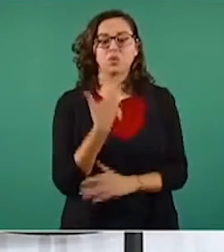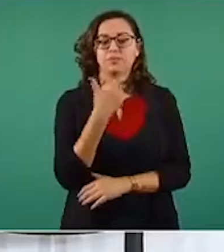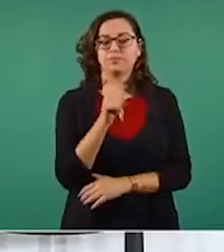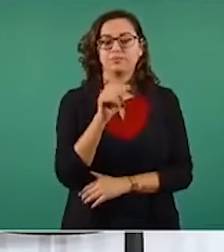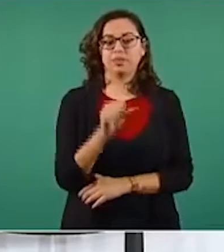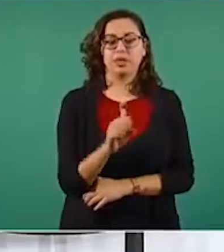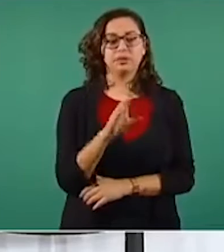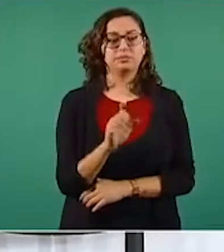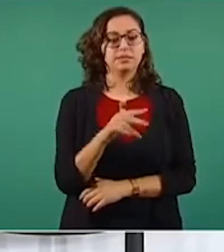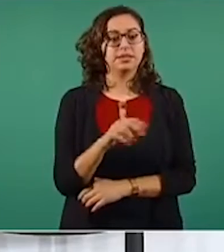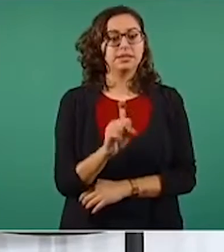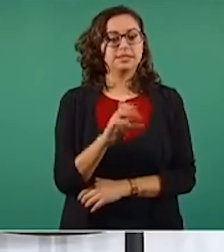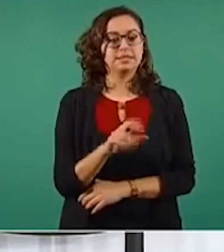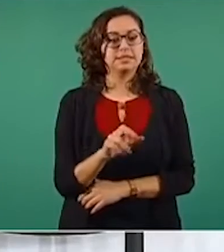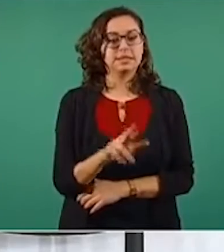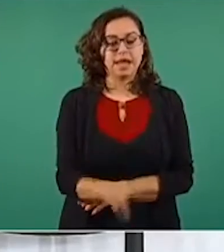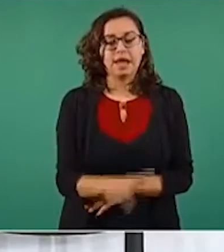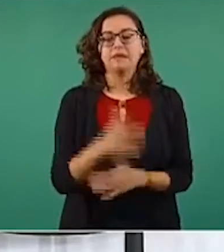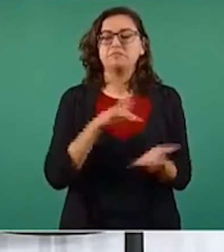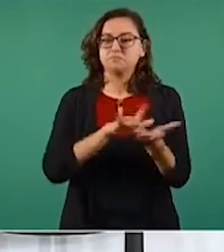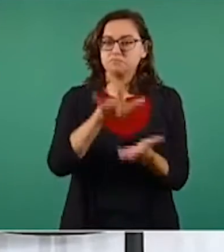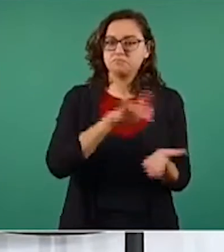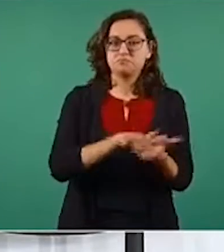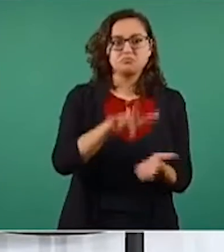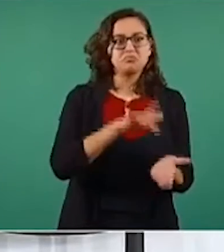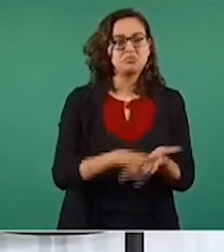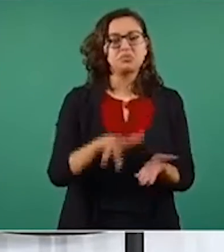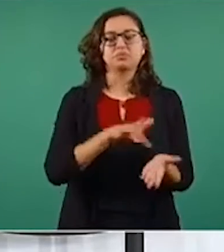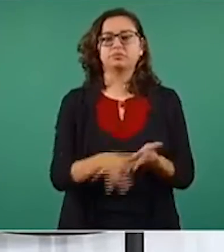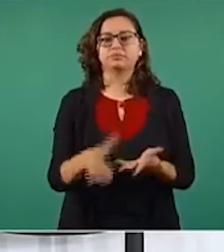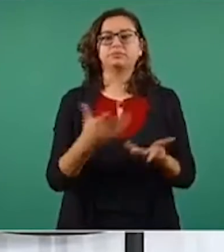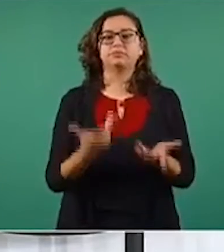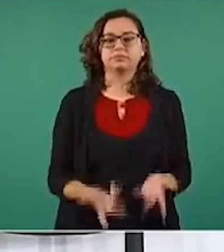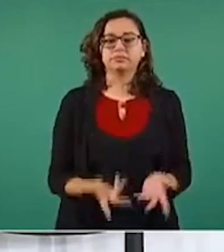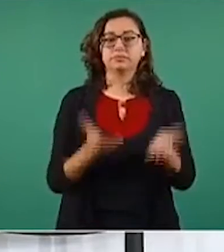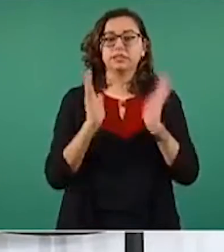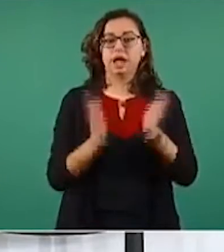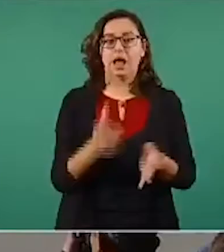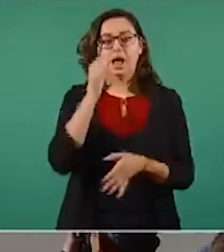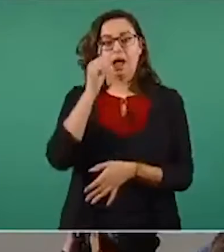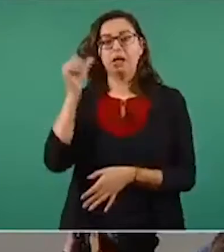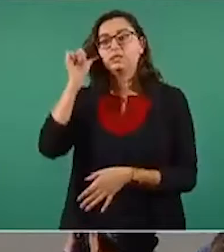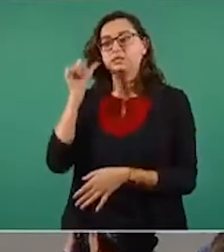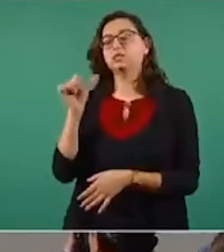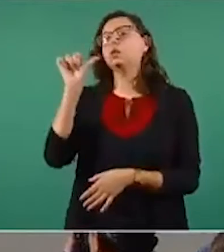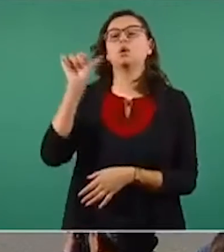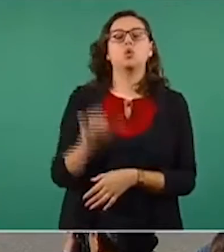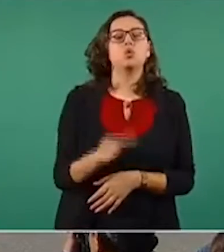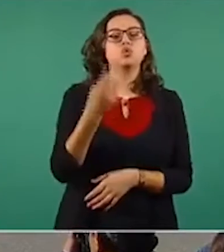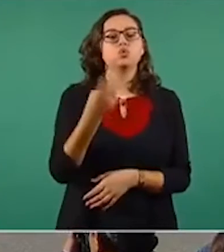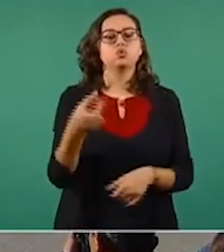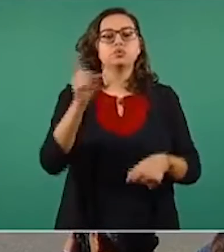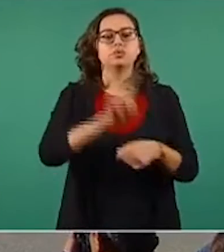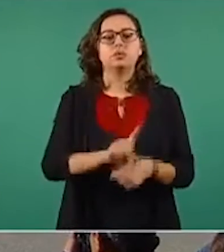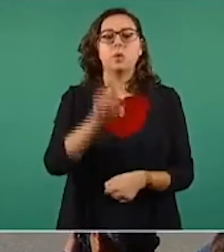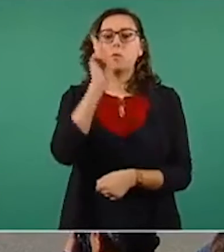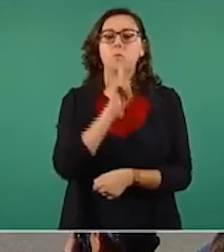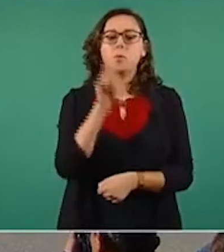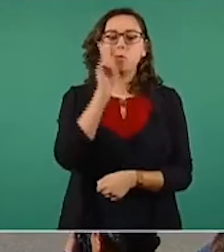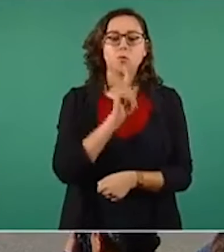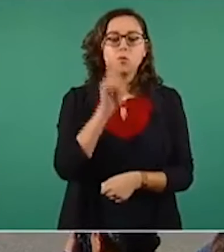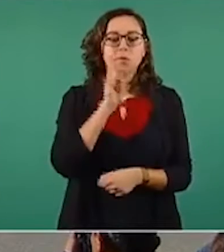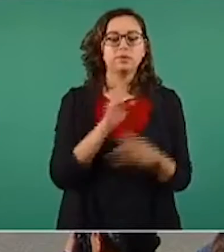Ya se hicieron, como bien dijo el director de PEMEX, dos días de prueba con la alcaldesa de Iztapalapa y el equipo